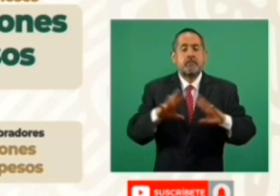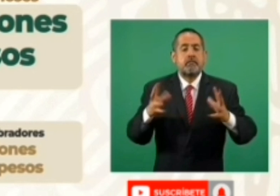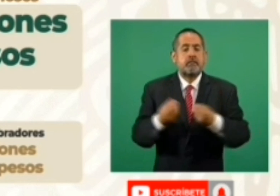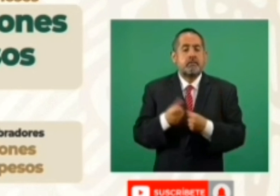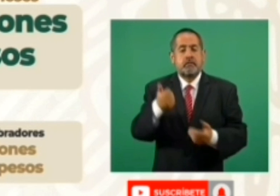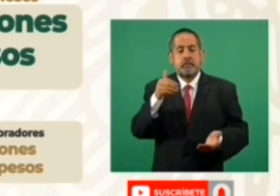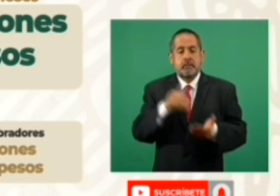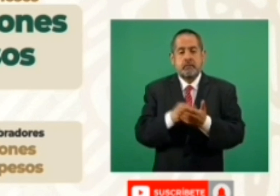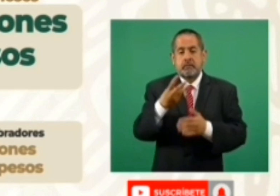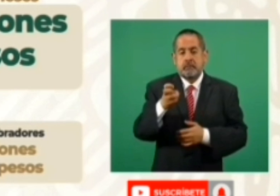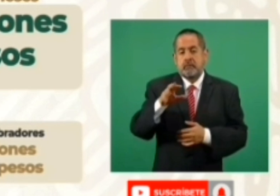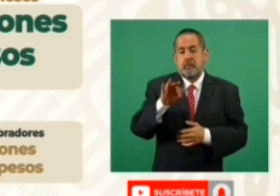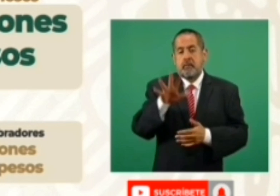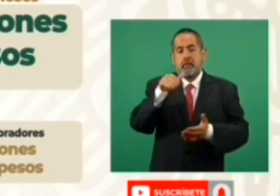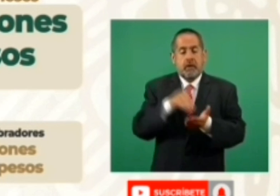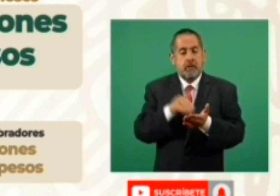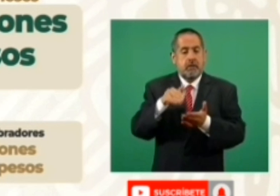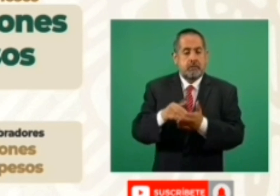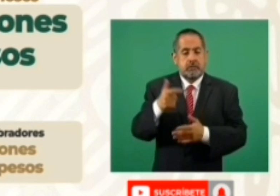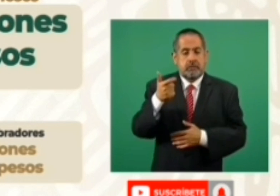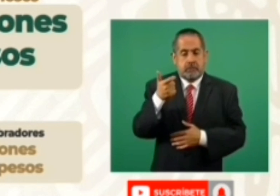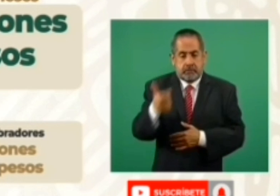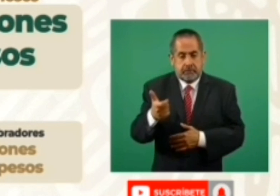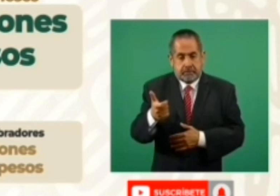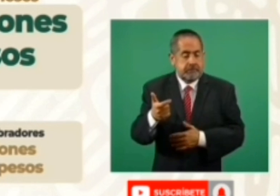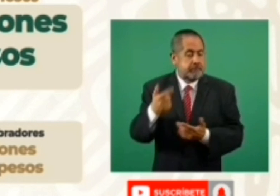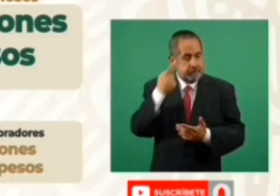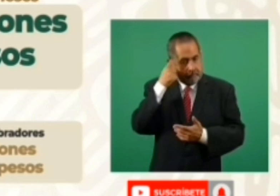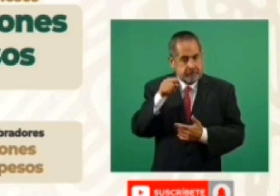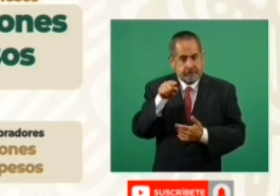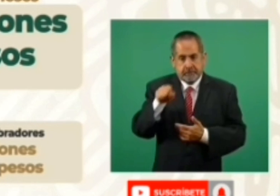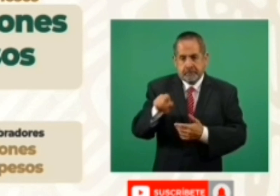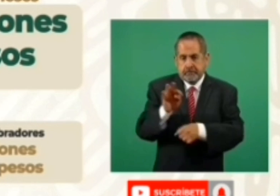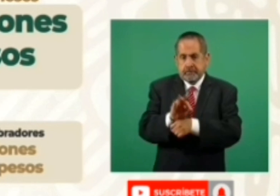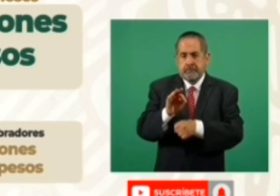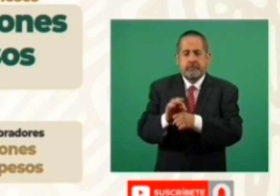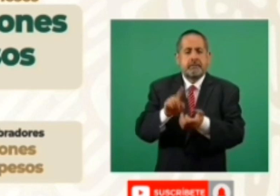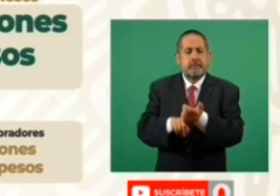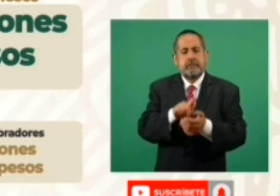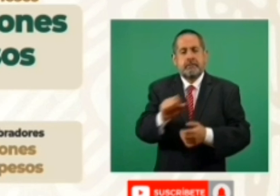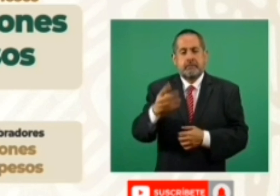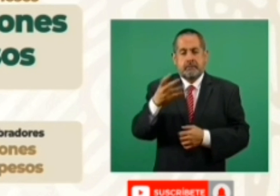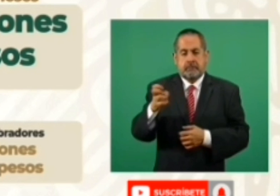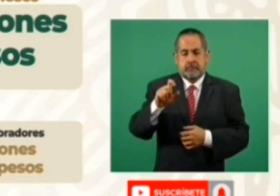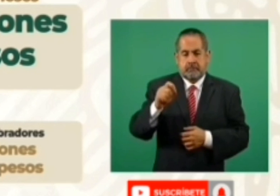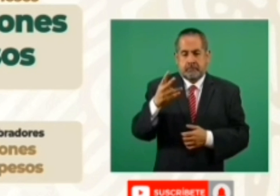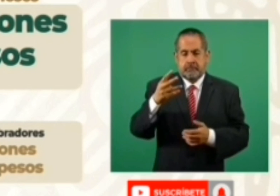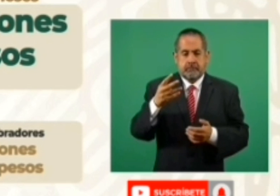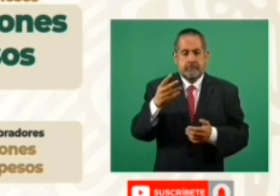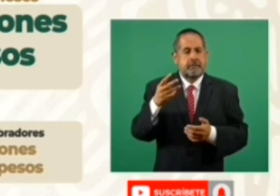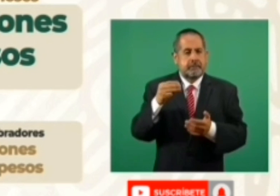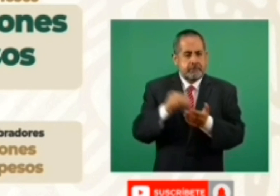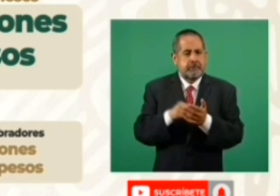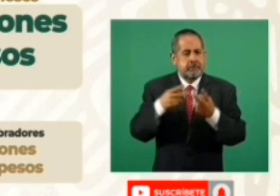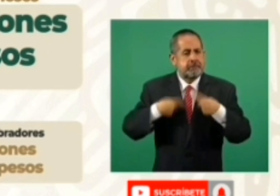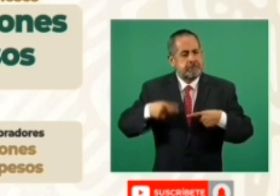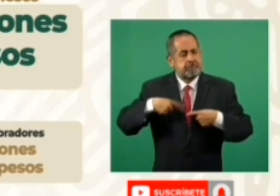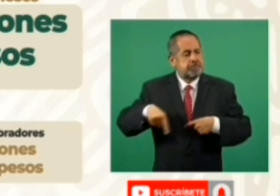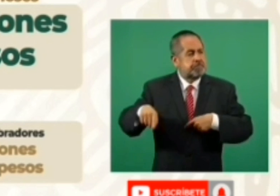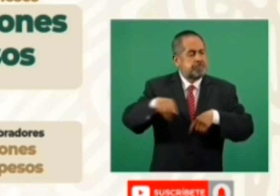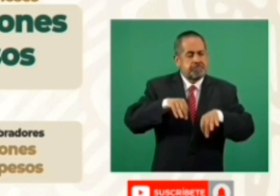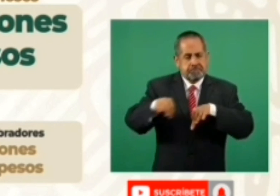345 millones de pesos en beneficio de 423 mil sembradoras y sembradores.